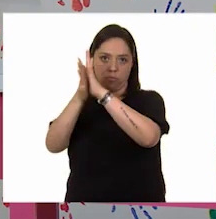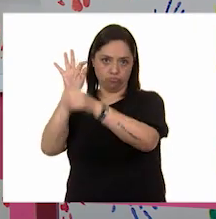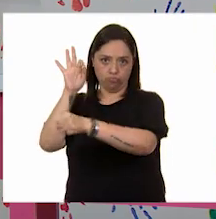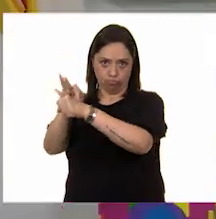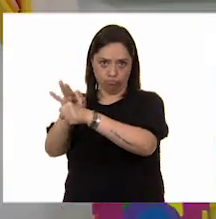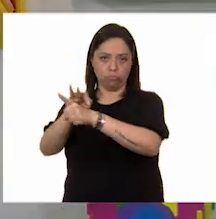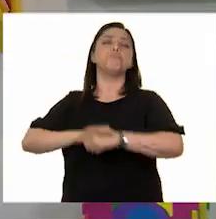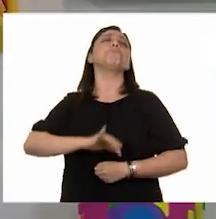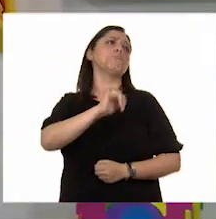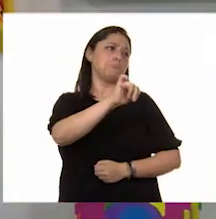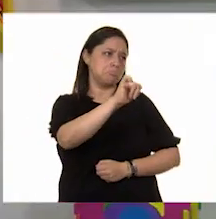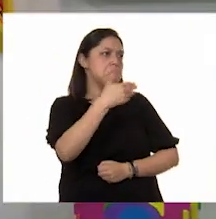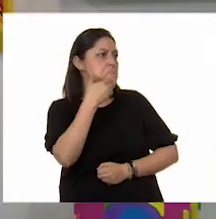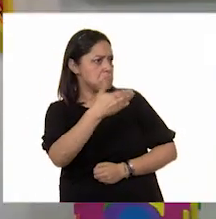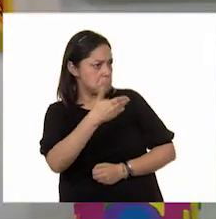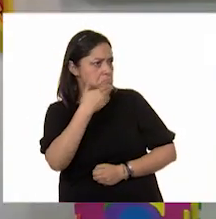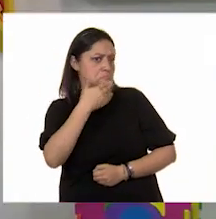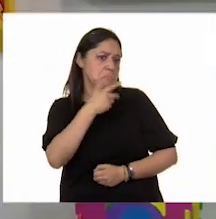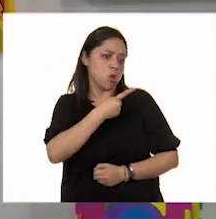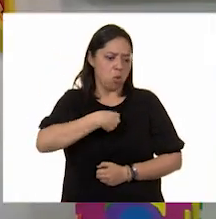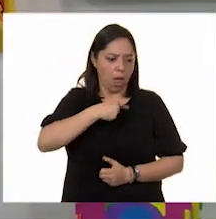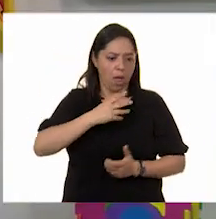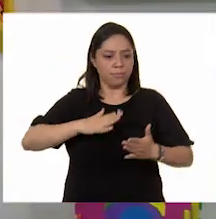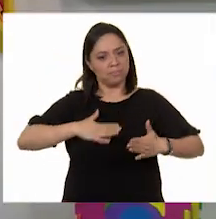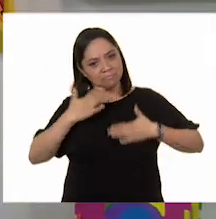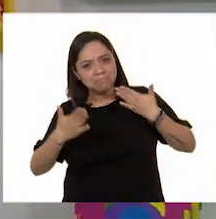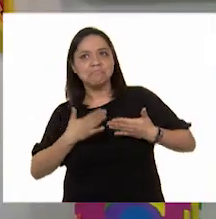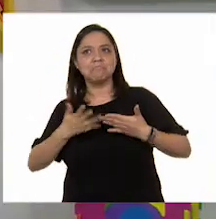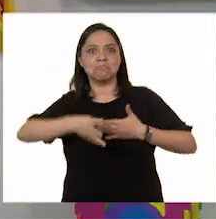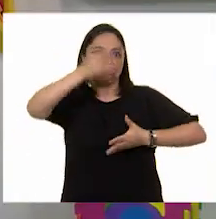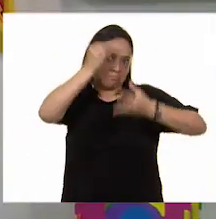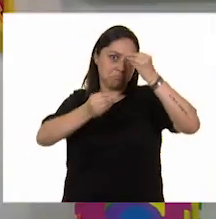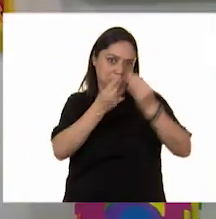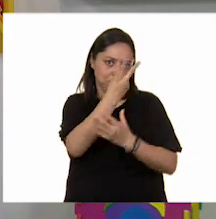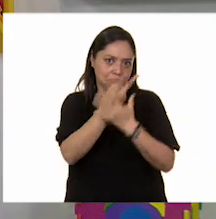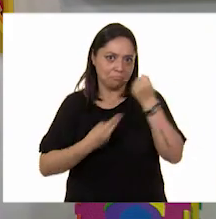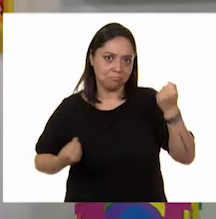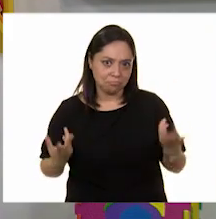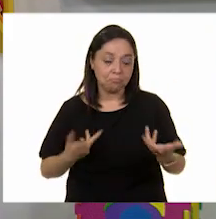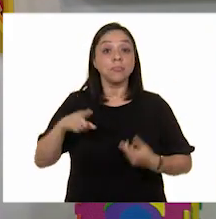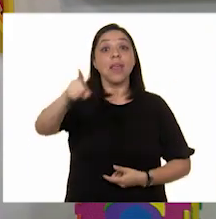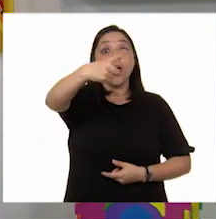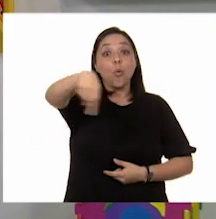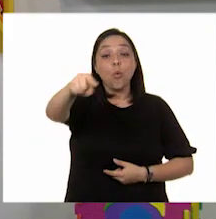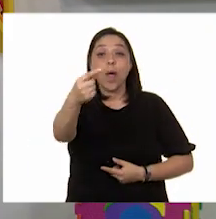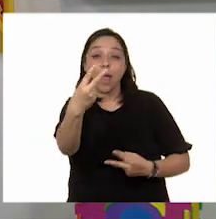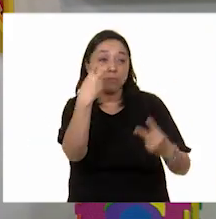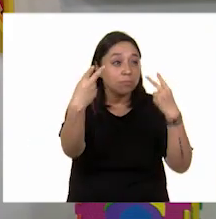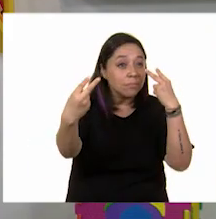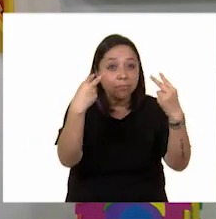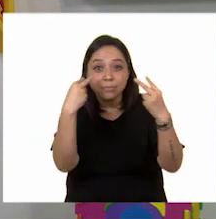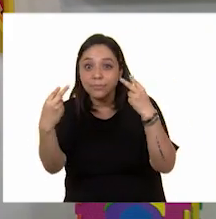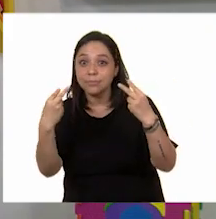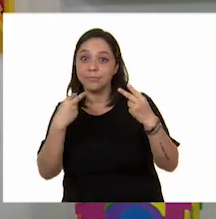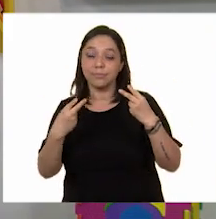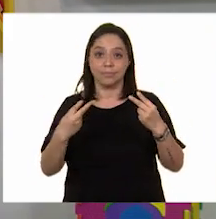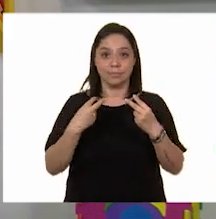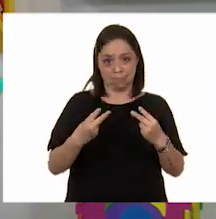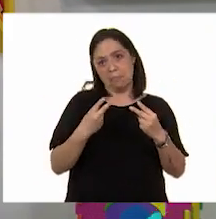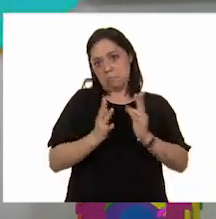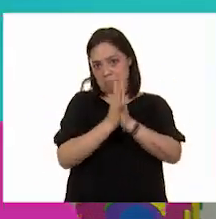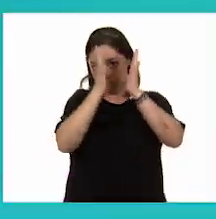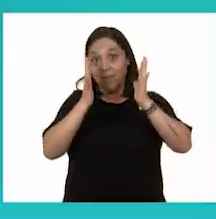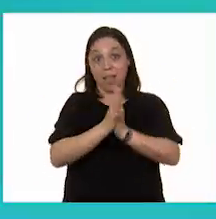muy bien. Así aprendemos y nos divertimos al mismo tiempo. Y además, las niñas y los niños que nos ven y nos escuchan, también podrán